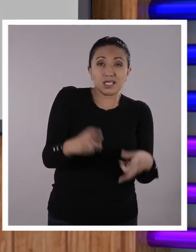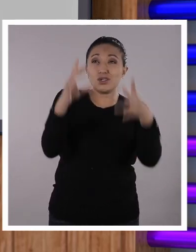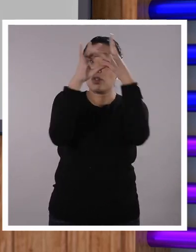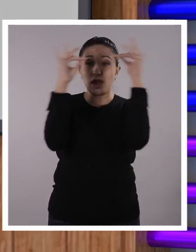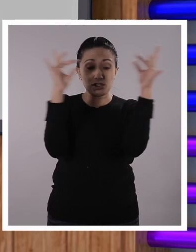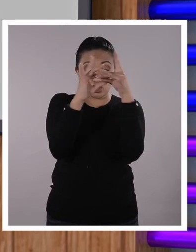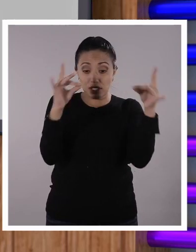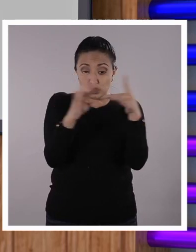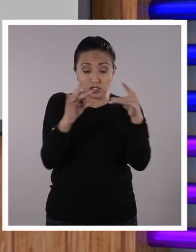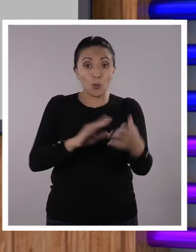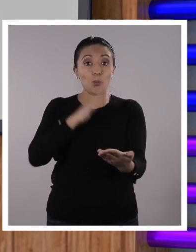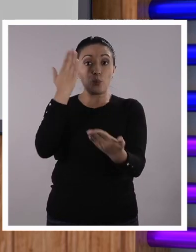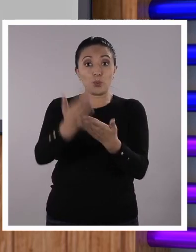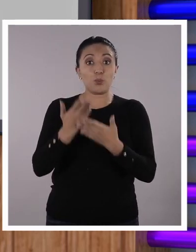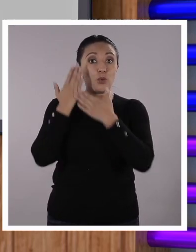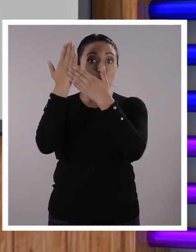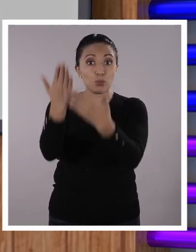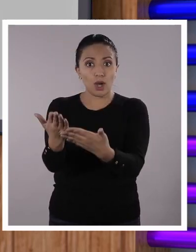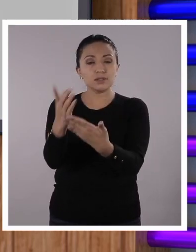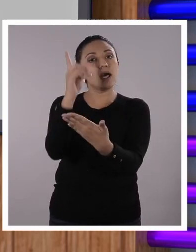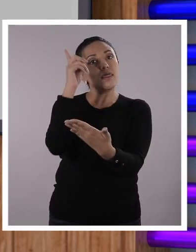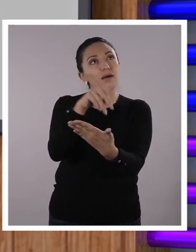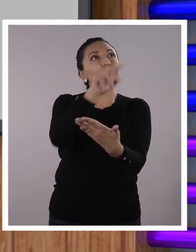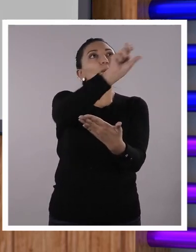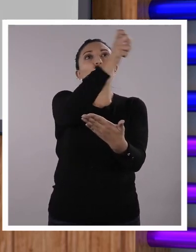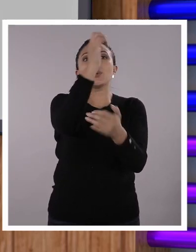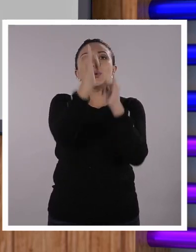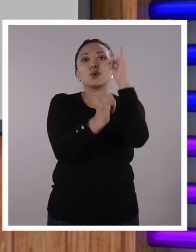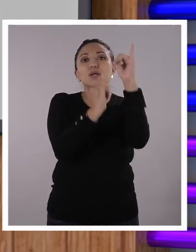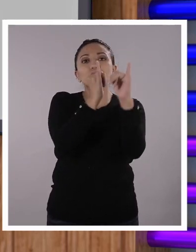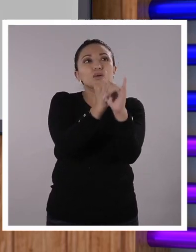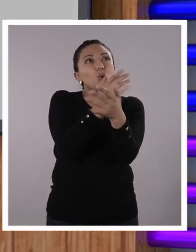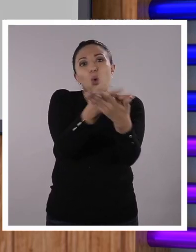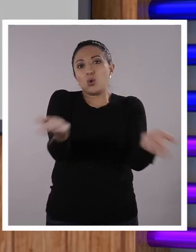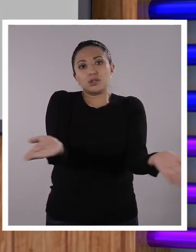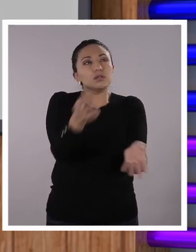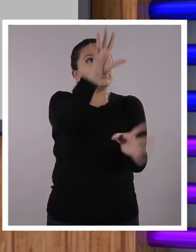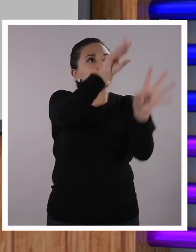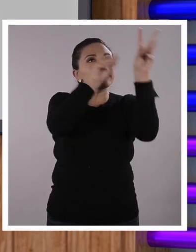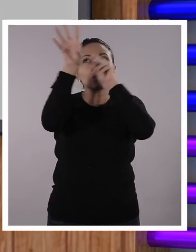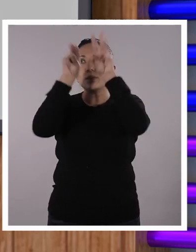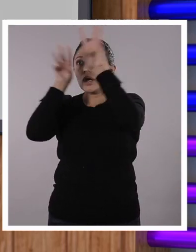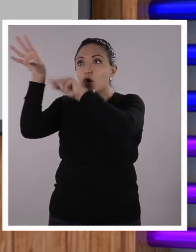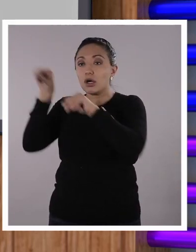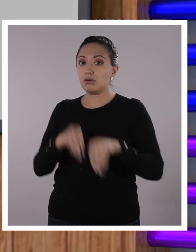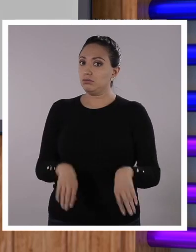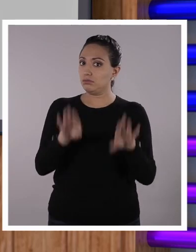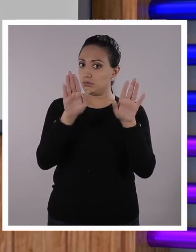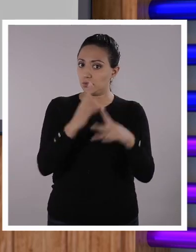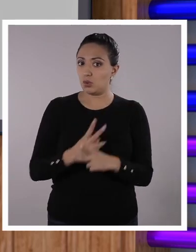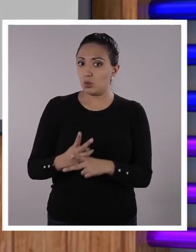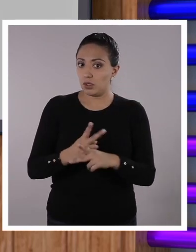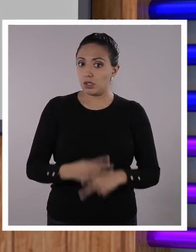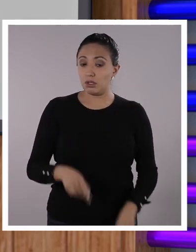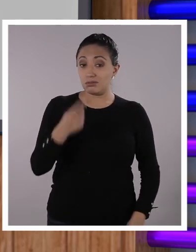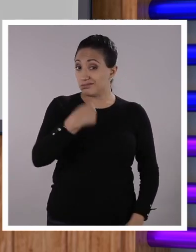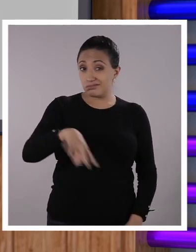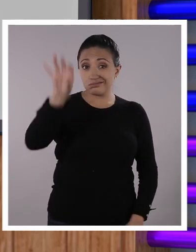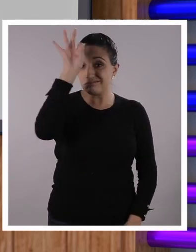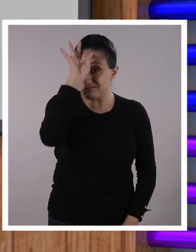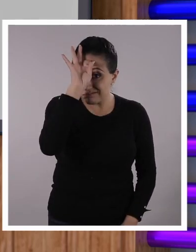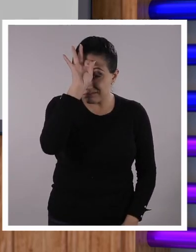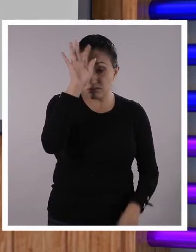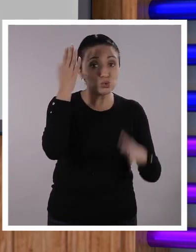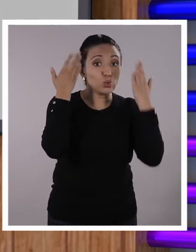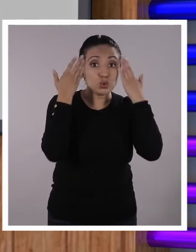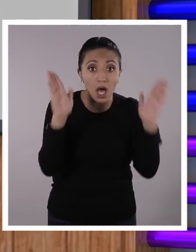tú tienes que hacer una propuesta y citas fuentes de varios autores. Tengan mucho cuidado, si usted no conoce sobre